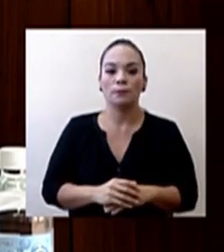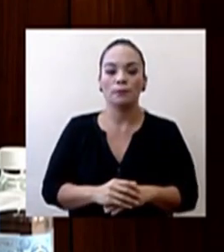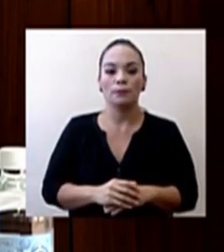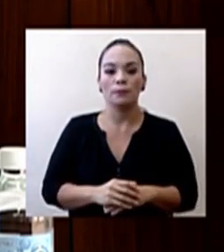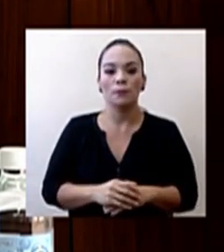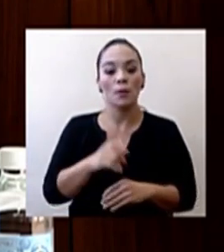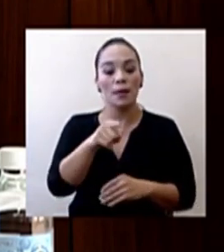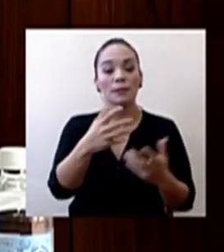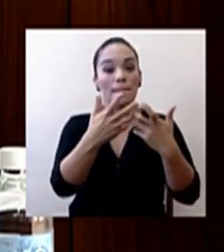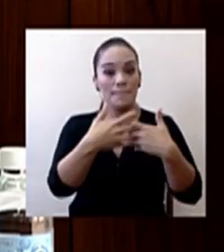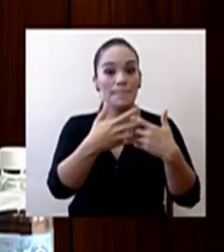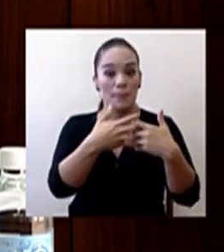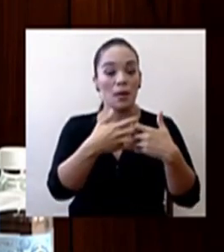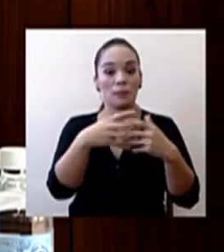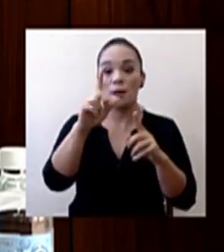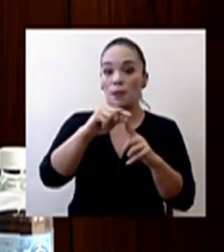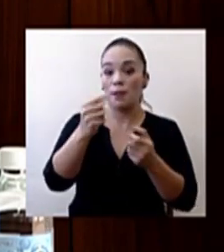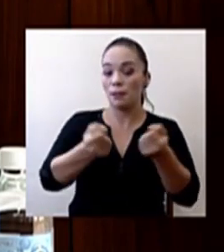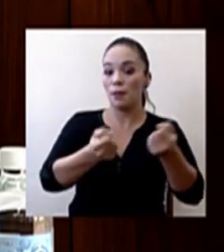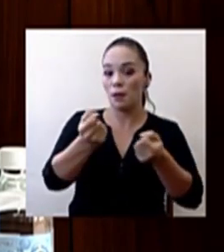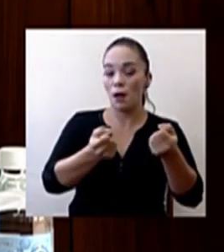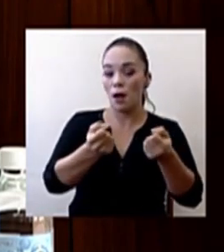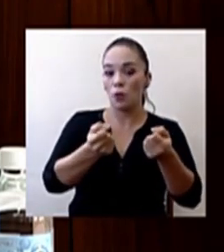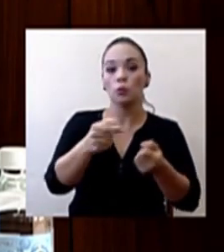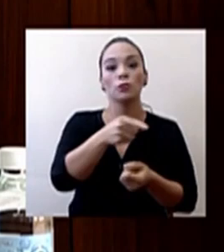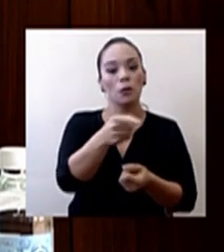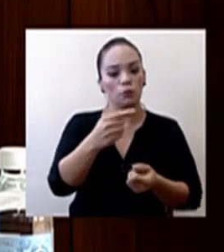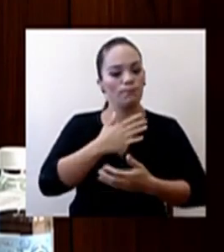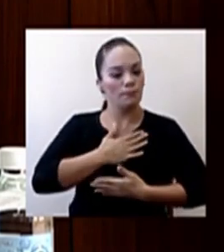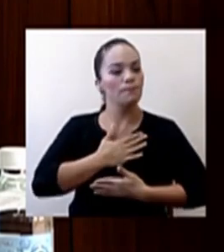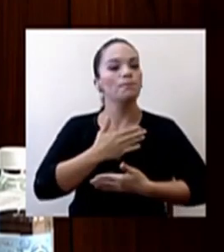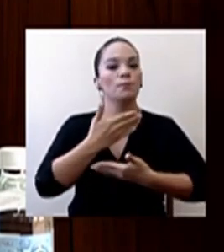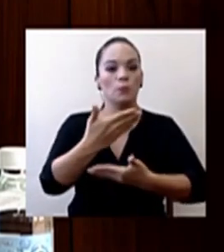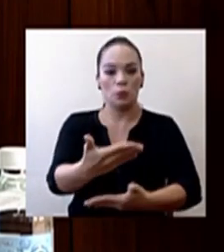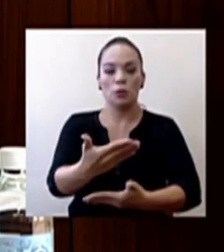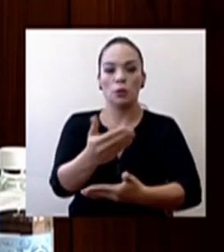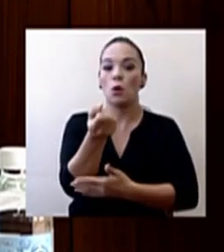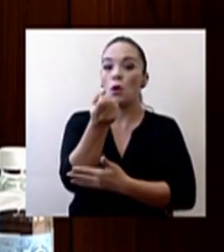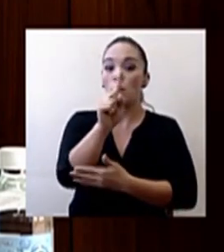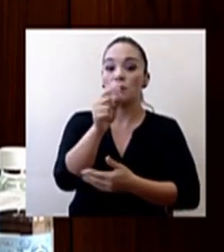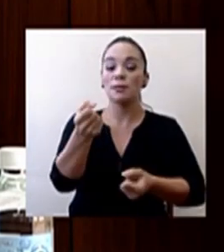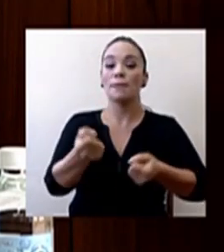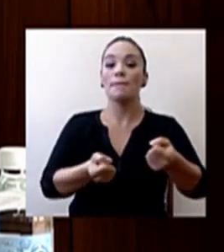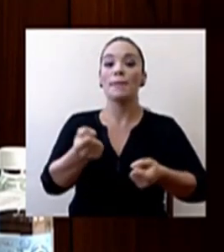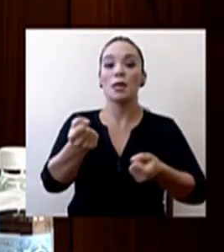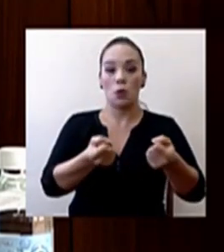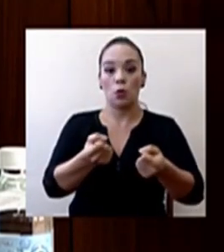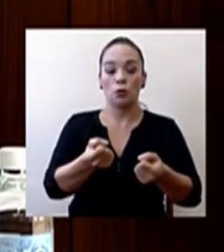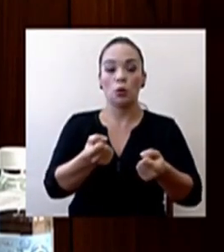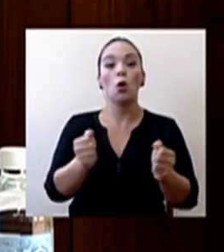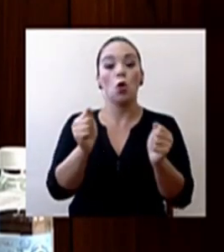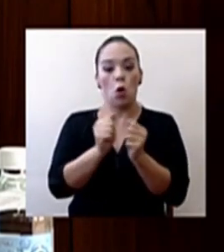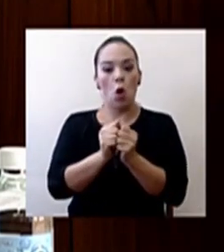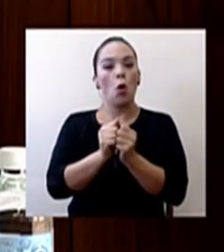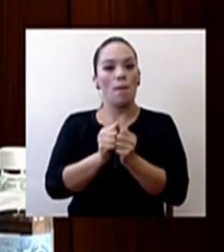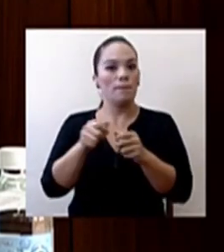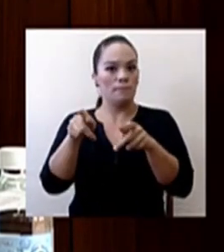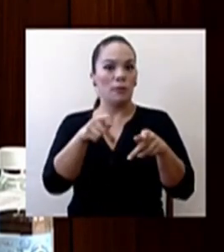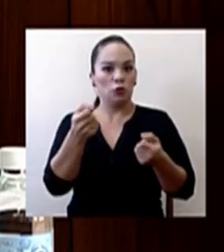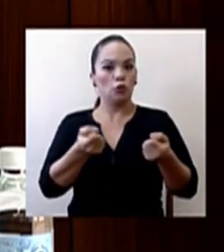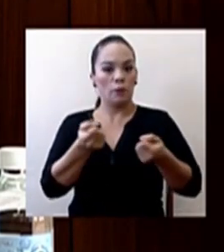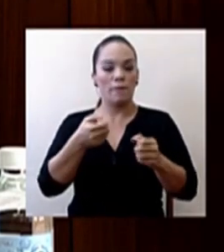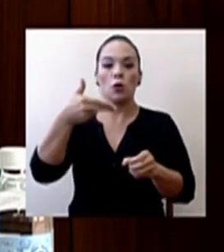Rental Car va a poner a disposición 11 vehículos con chofer y combustible